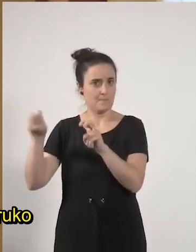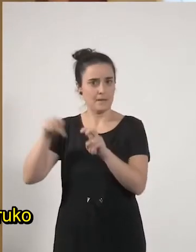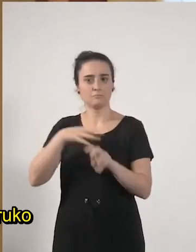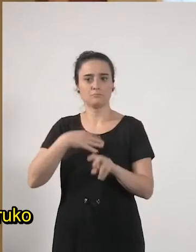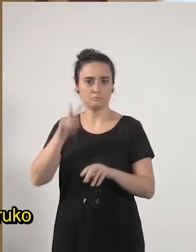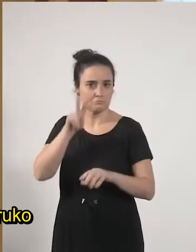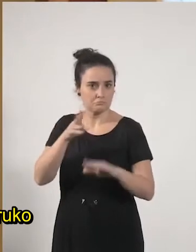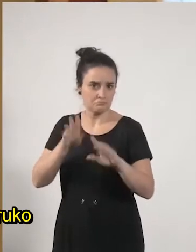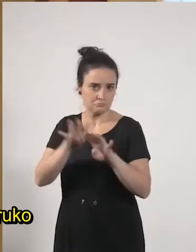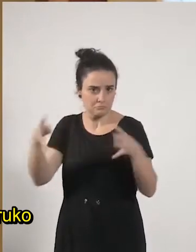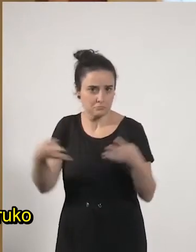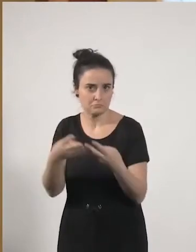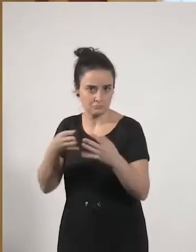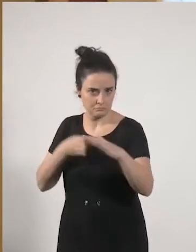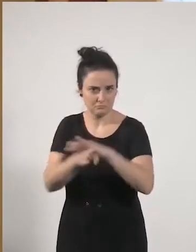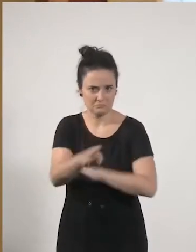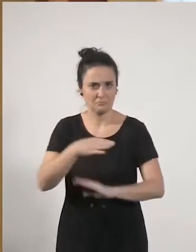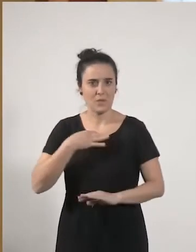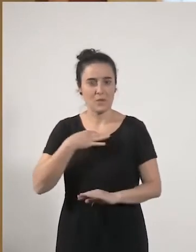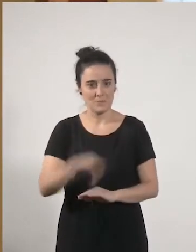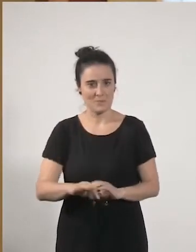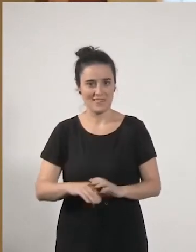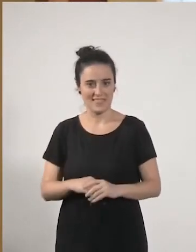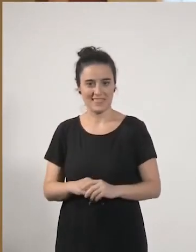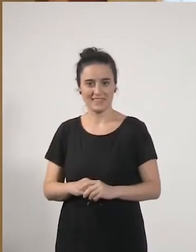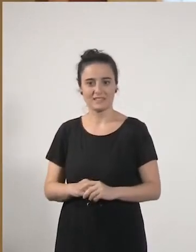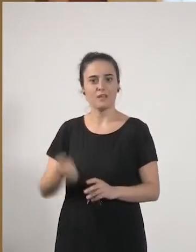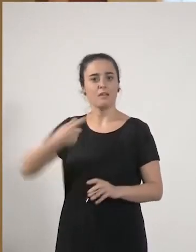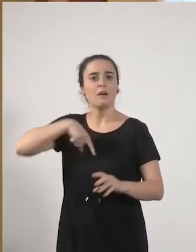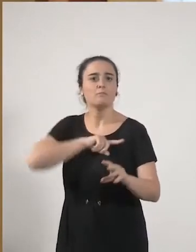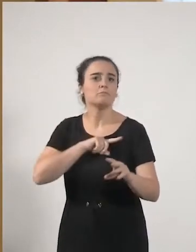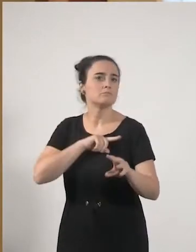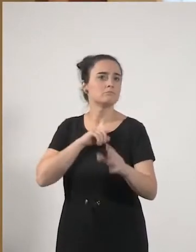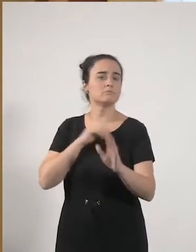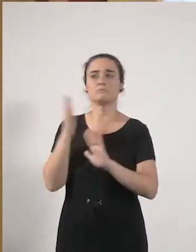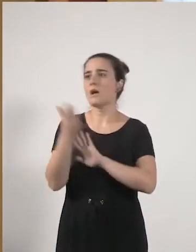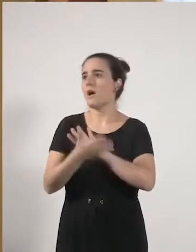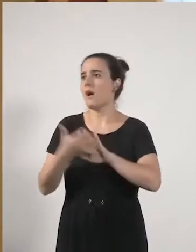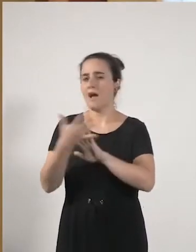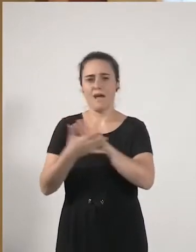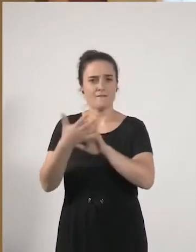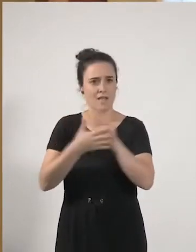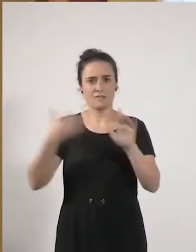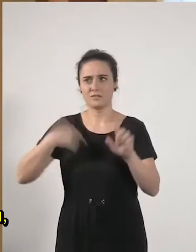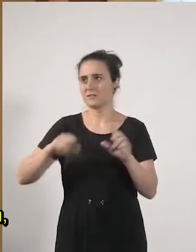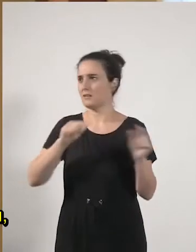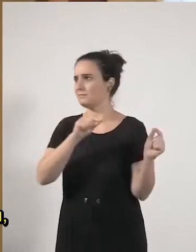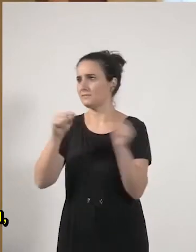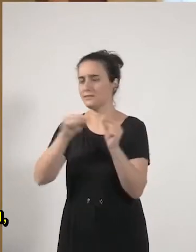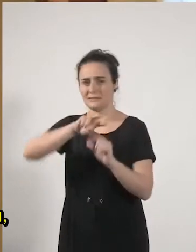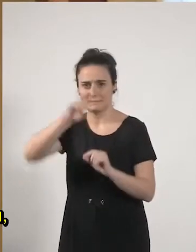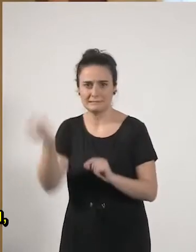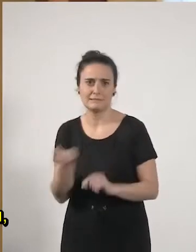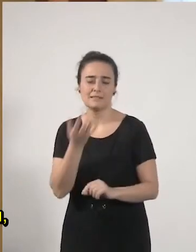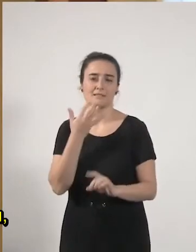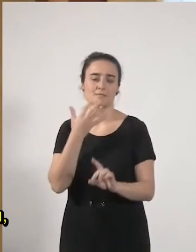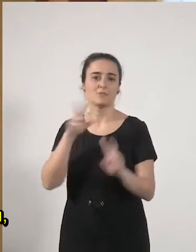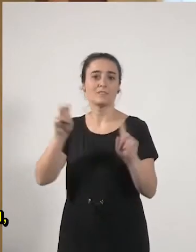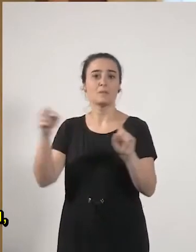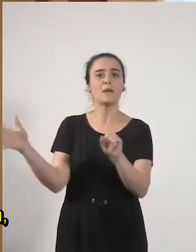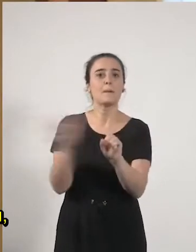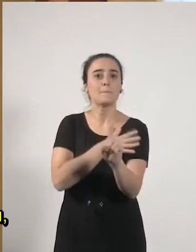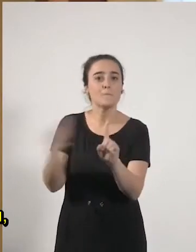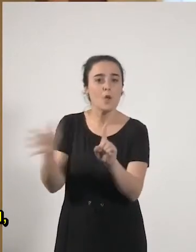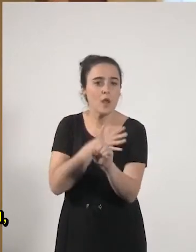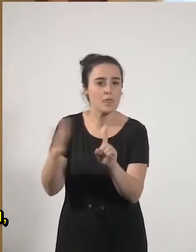eta sola saldiak, denetarik egin dugu jadanik, besteak-beste, biolentziaren ertzak